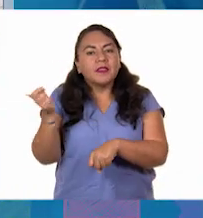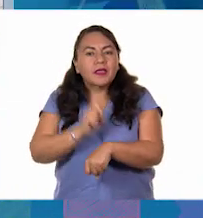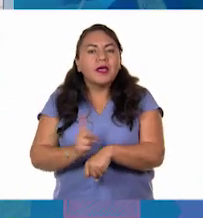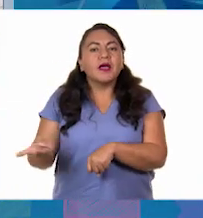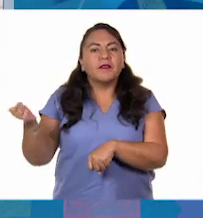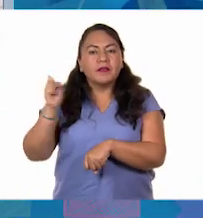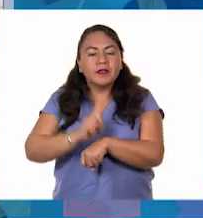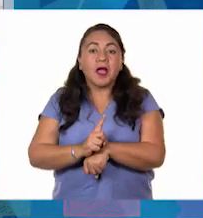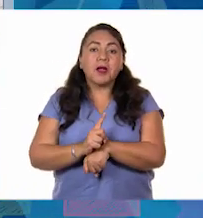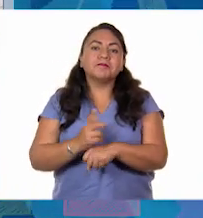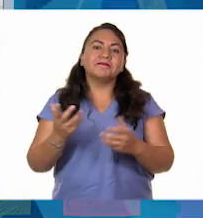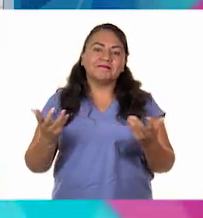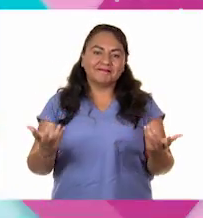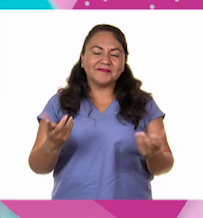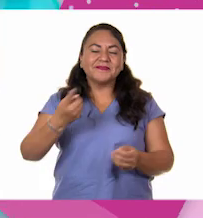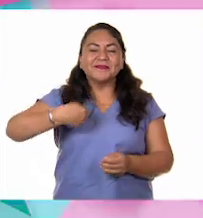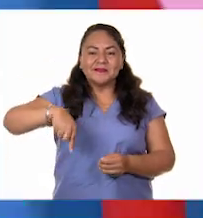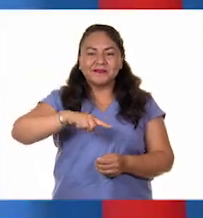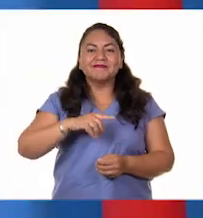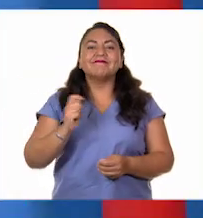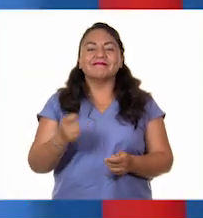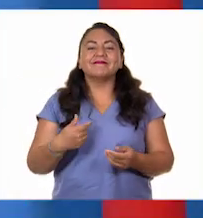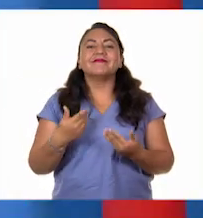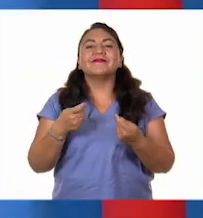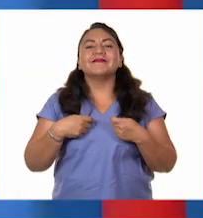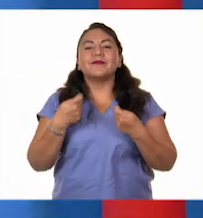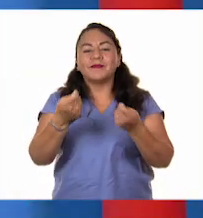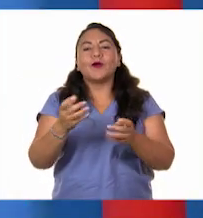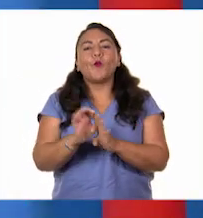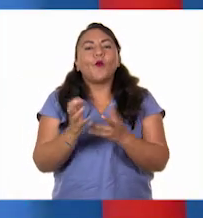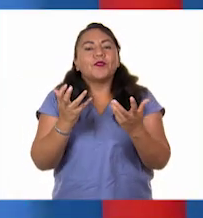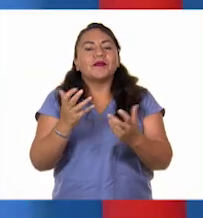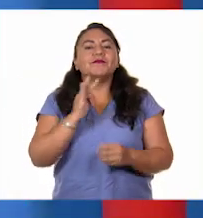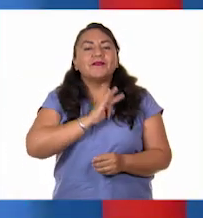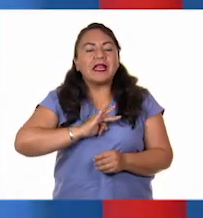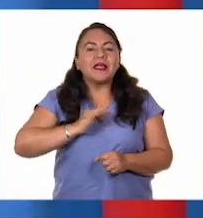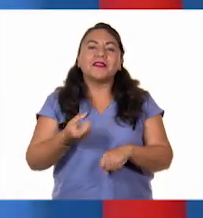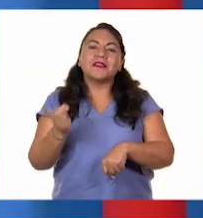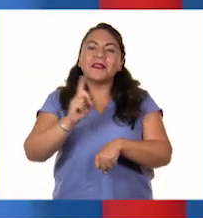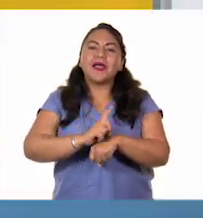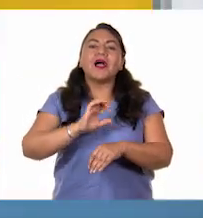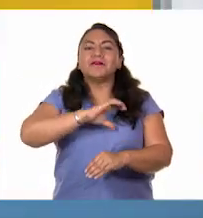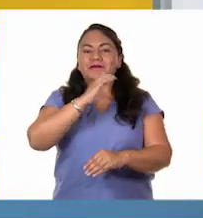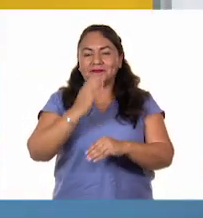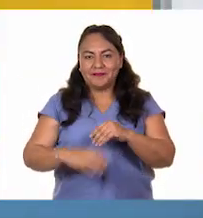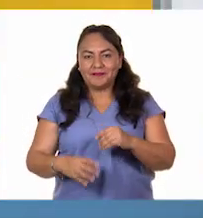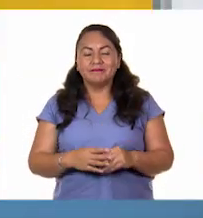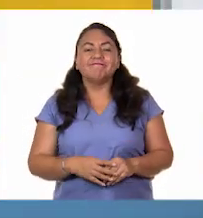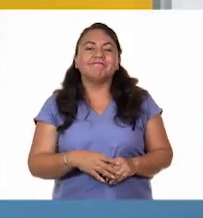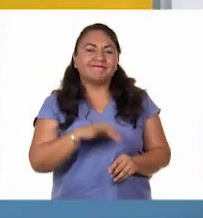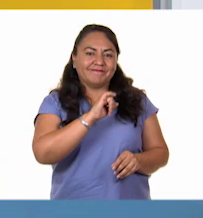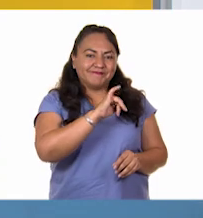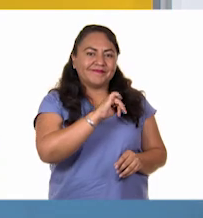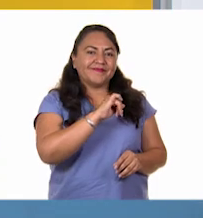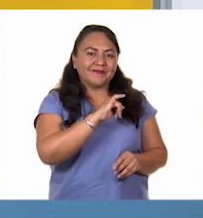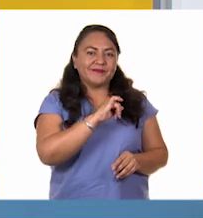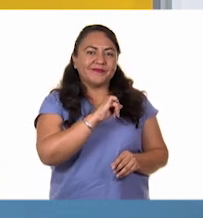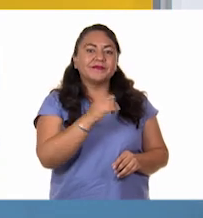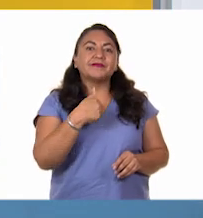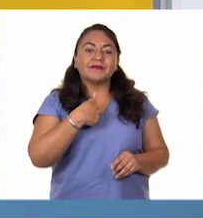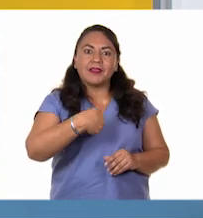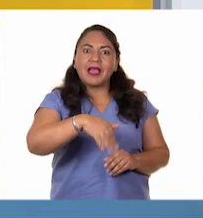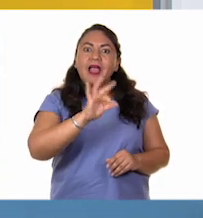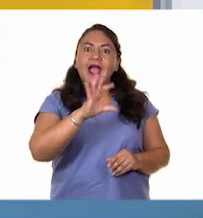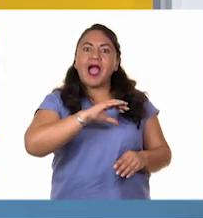Y bueno, pues les deseamos un feliz y reconfortante retiro. Sí, porque bueno, finalmente pues ya estoy